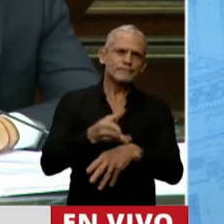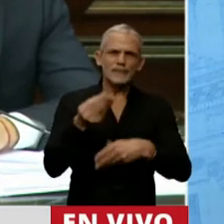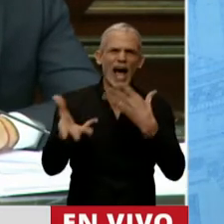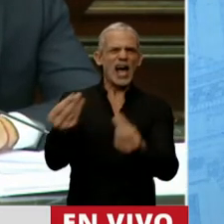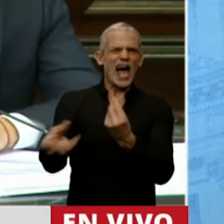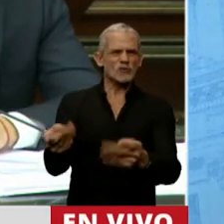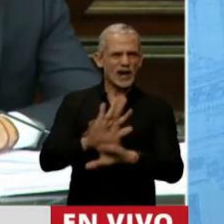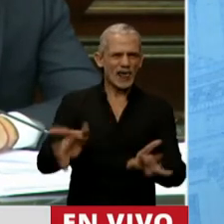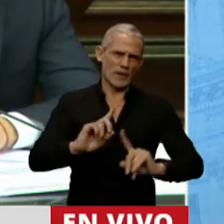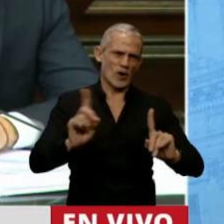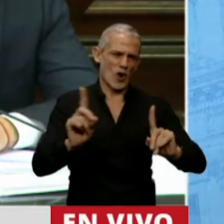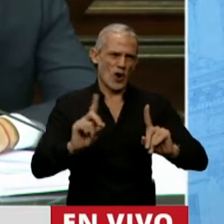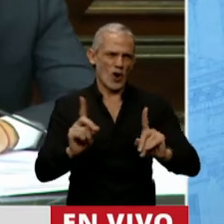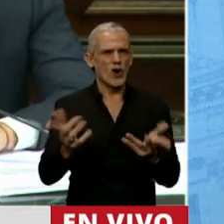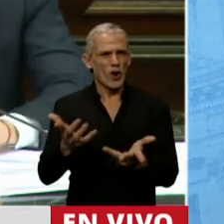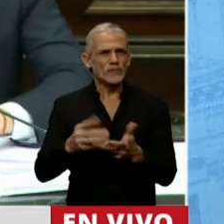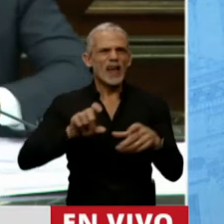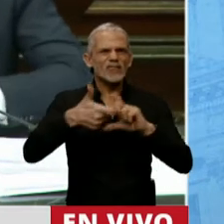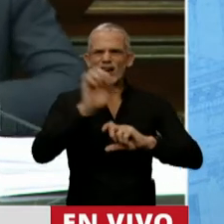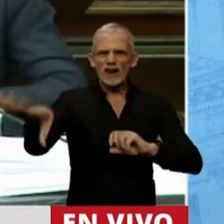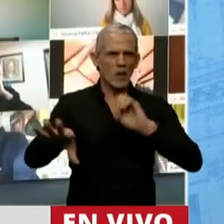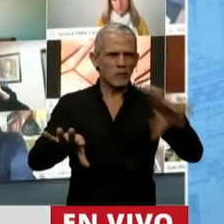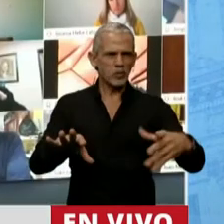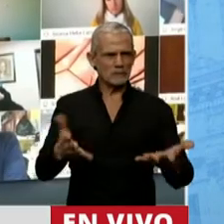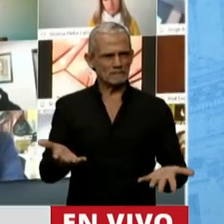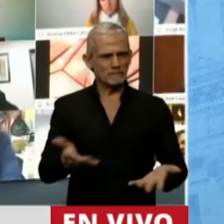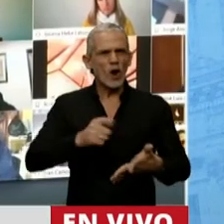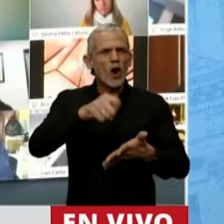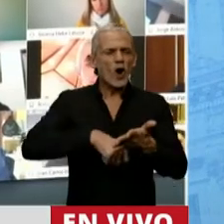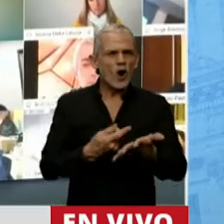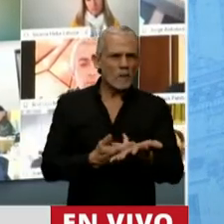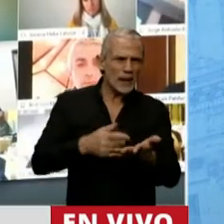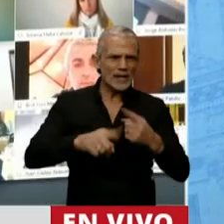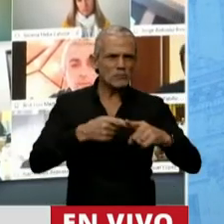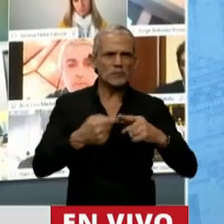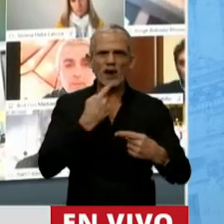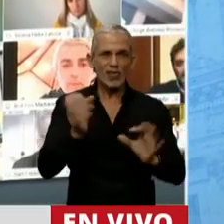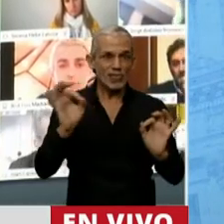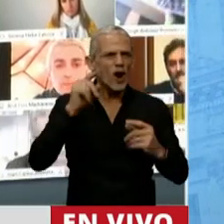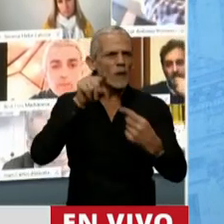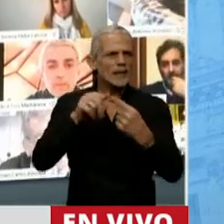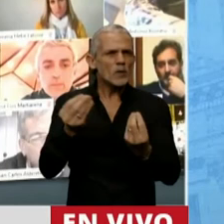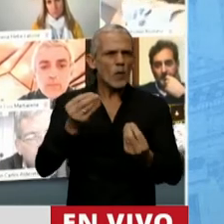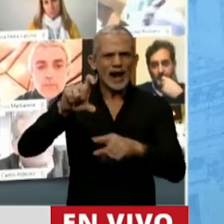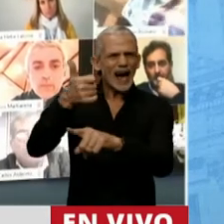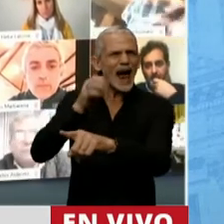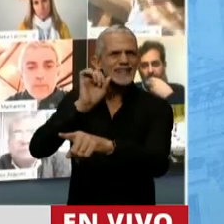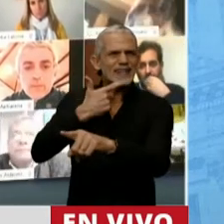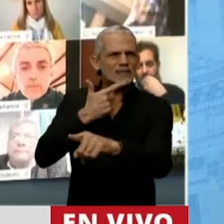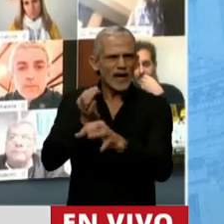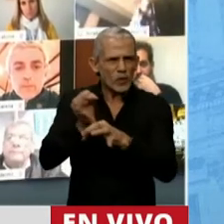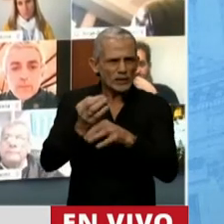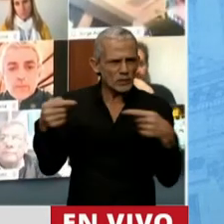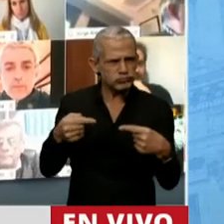No entiendo cuál es el enfoque de hacer transferencias, un convenio donde no se dice cuál es el objetivo de Cáritas dentro del sistema